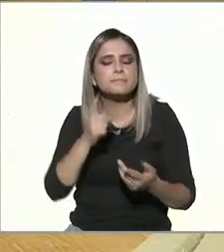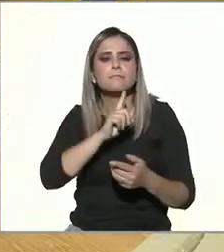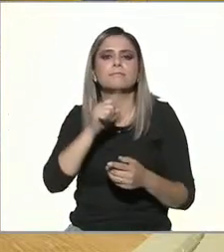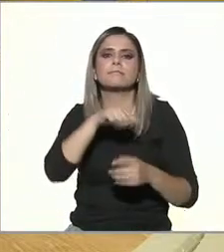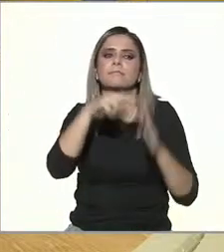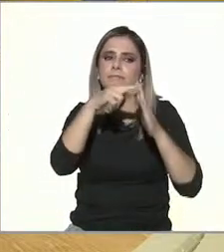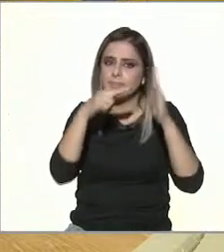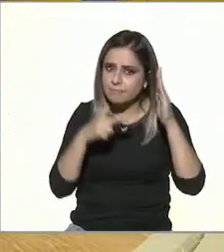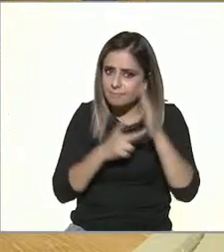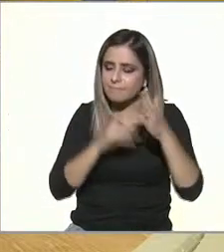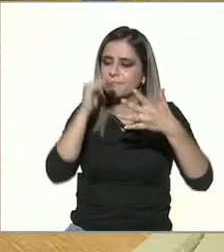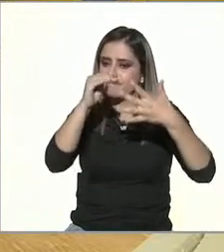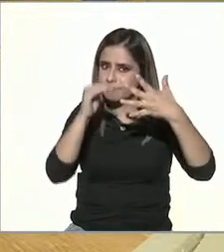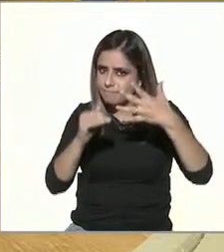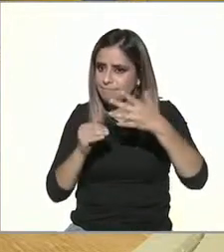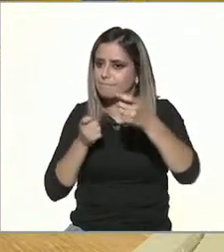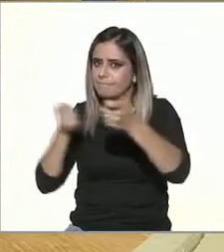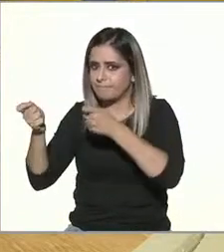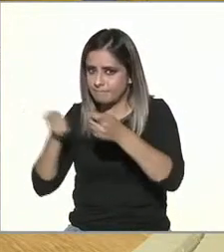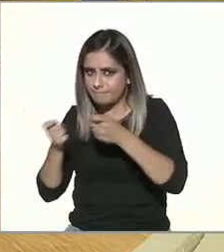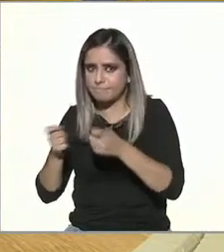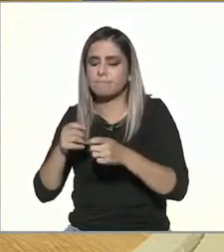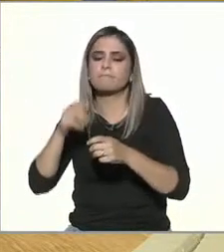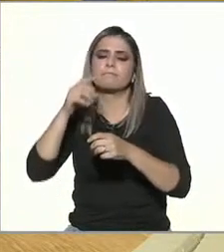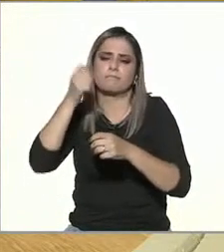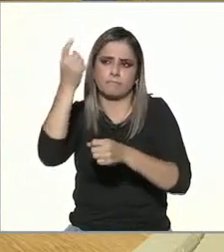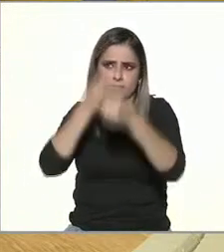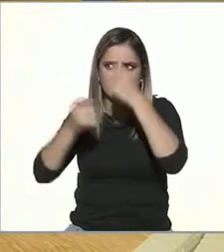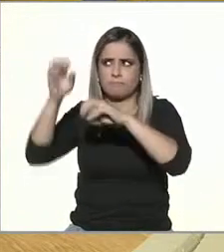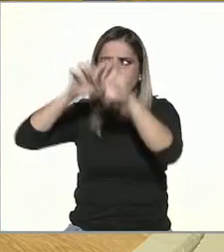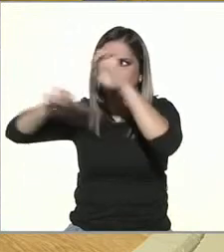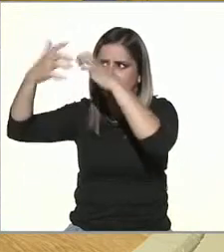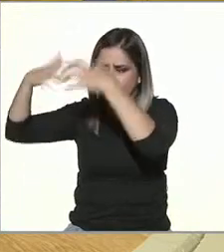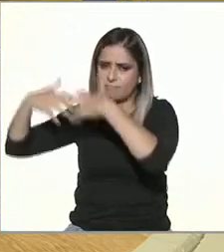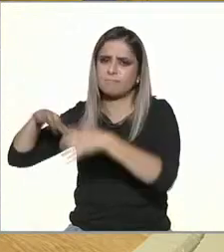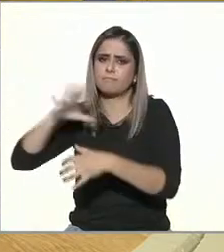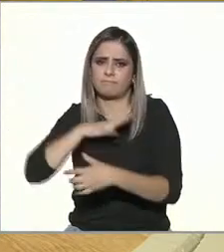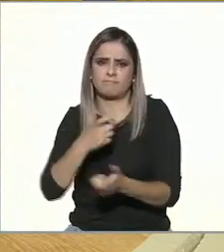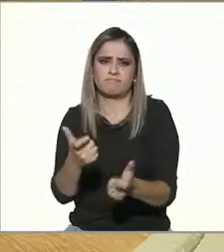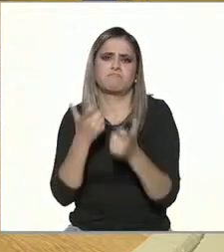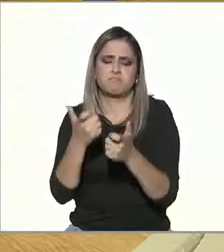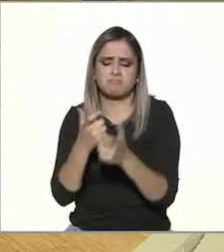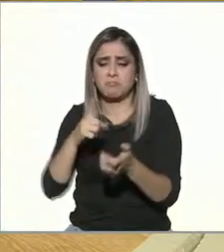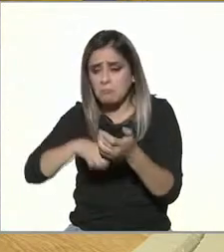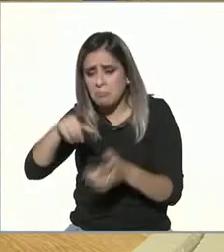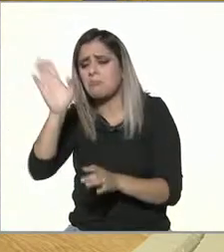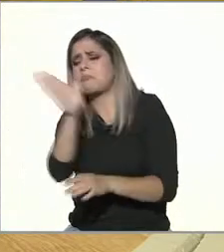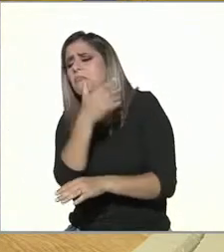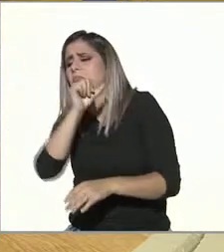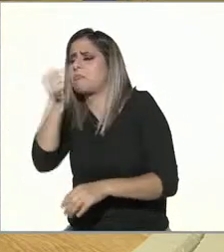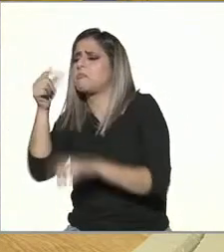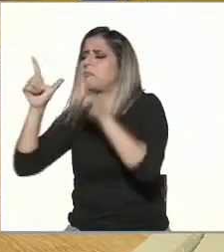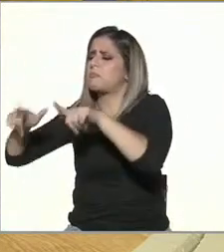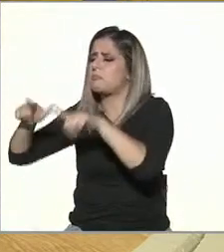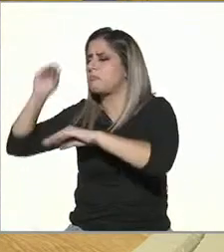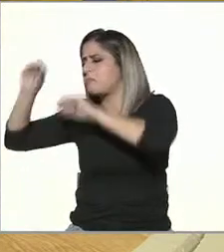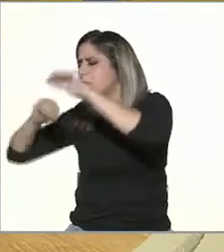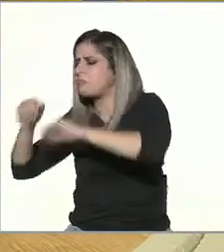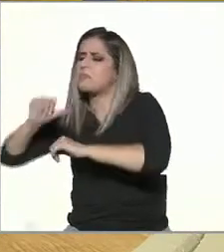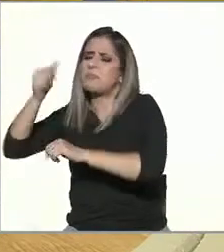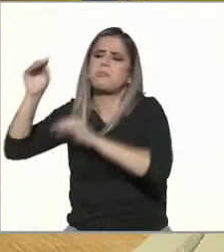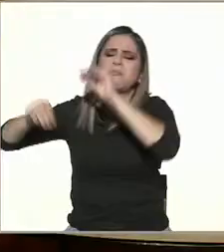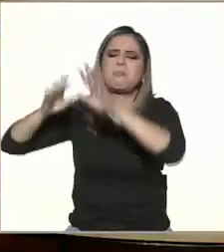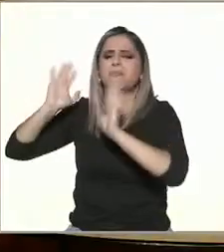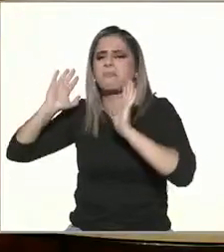empresas las pueden soportar tienen dinero las pequeñas cuando empezamos a trabajar es como una ley laboral cuando eres una pequeña empresa y te